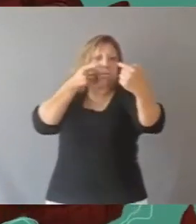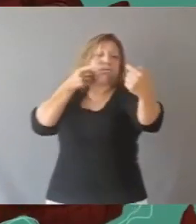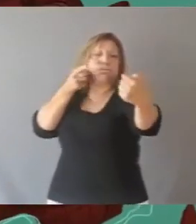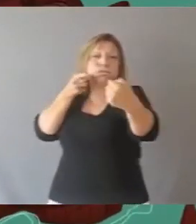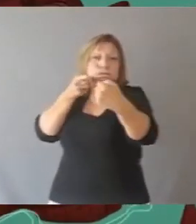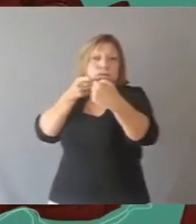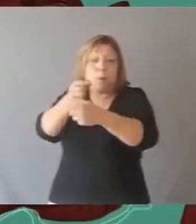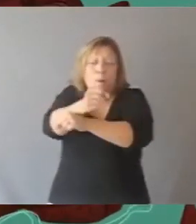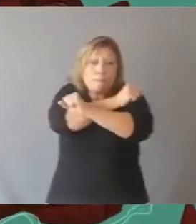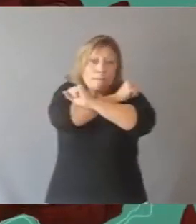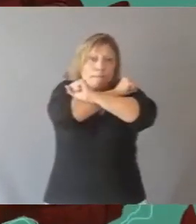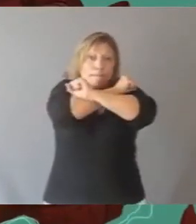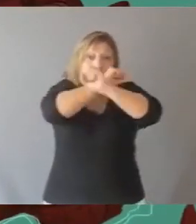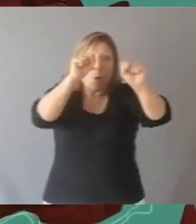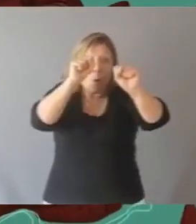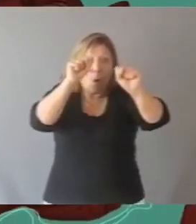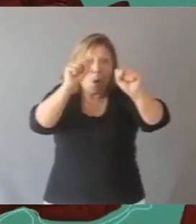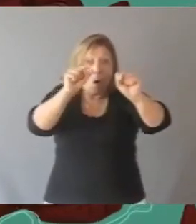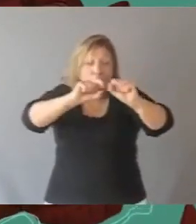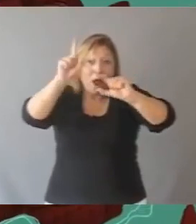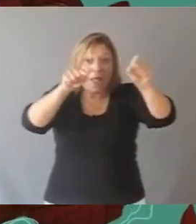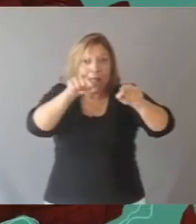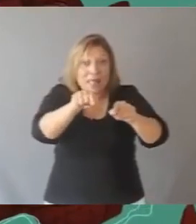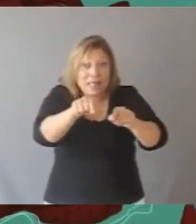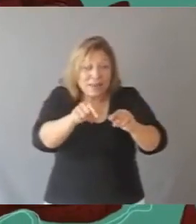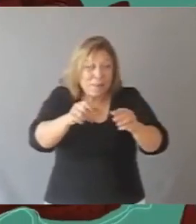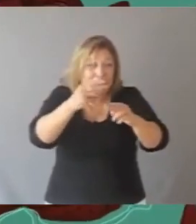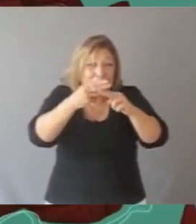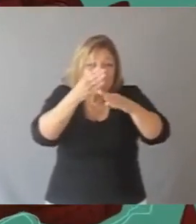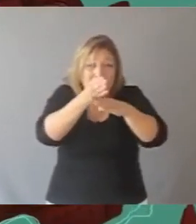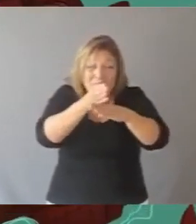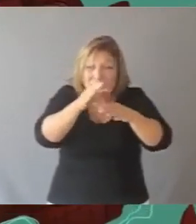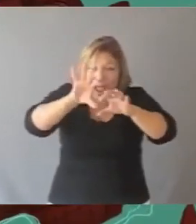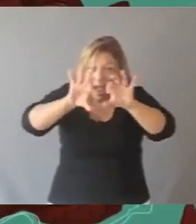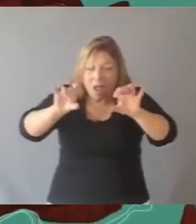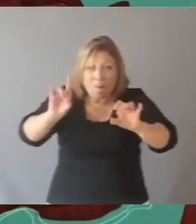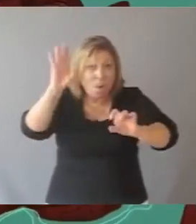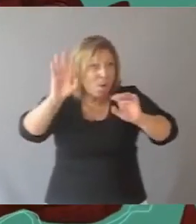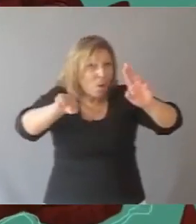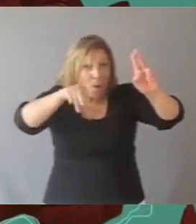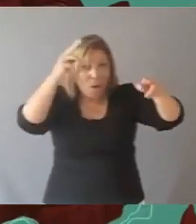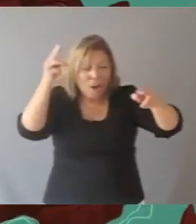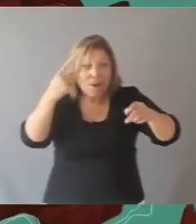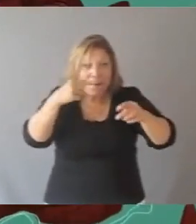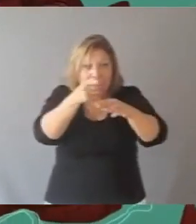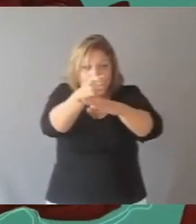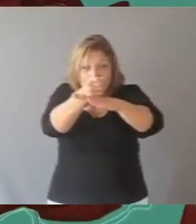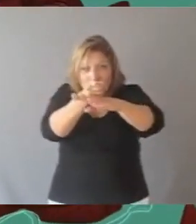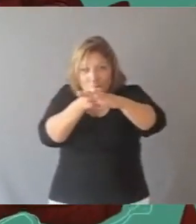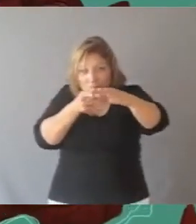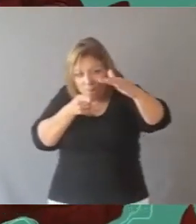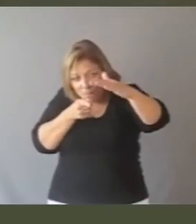y la granada iba a reventar entre los palos, haciendo saltar en astillas otro pedazo del dique. Pero el torpedo